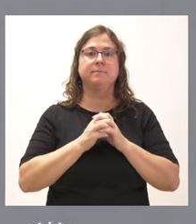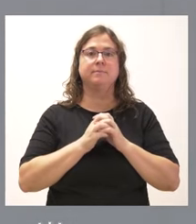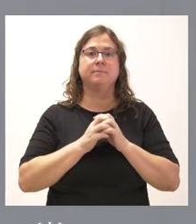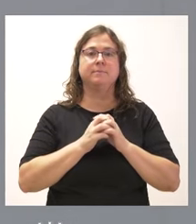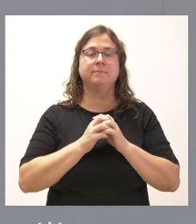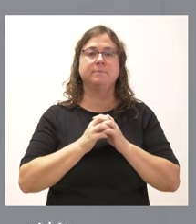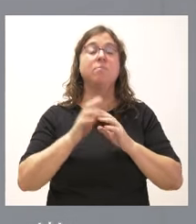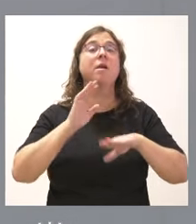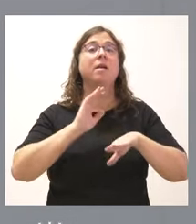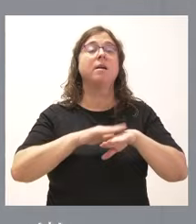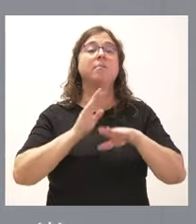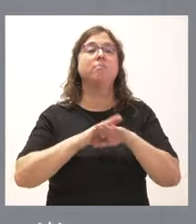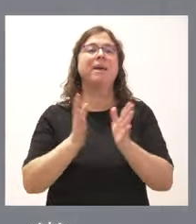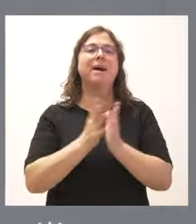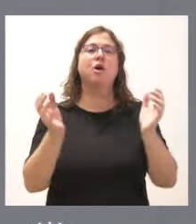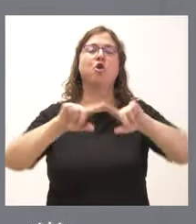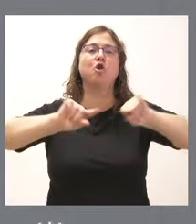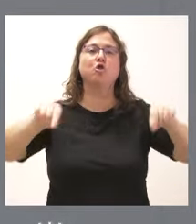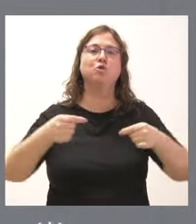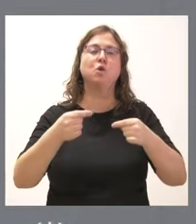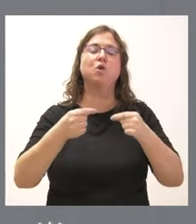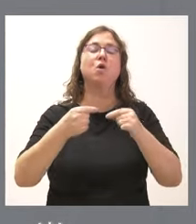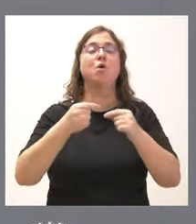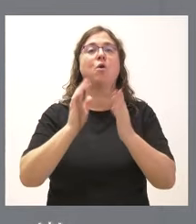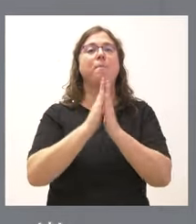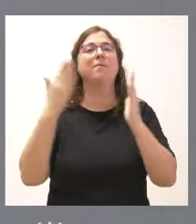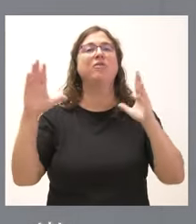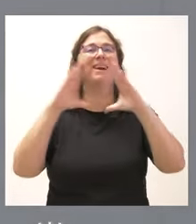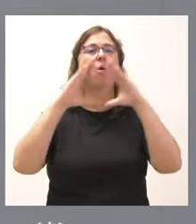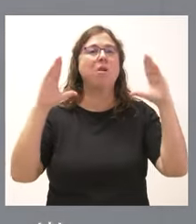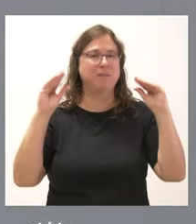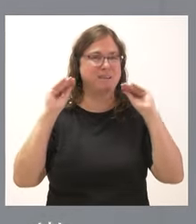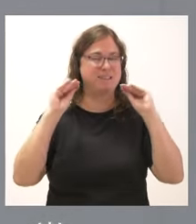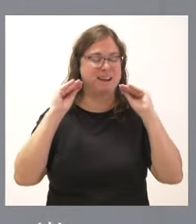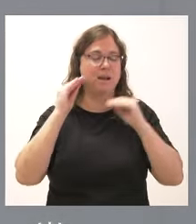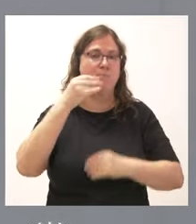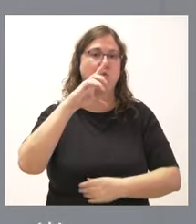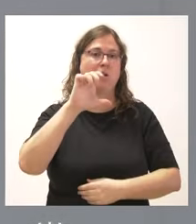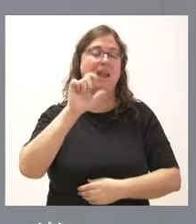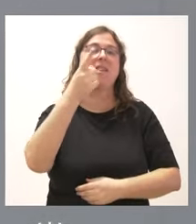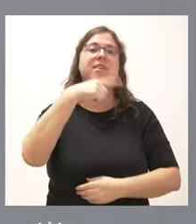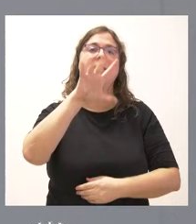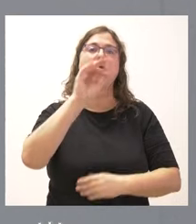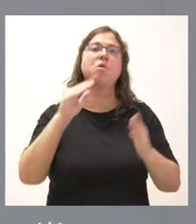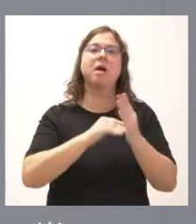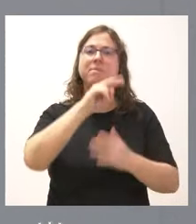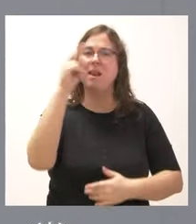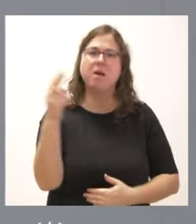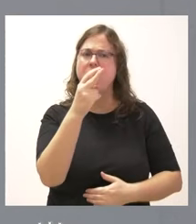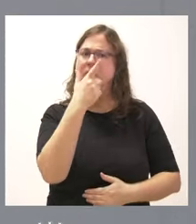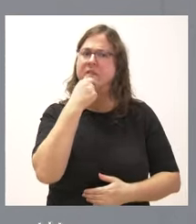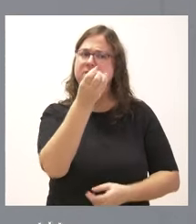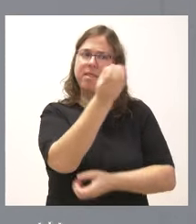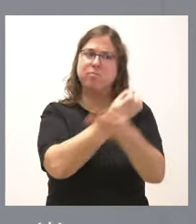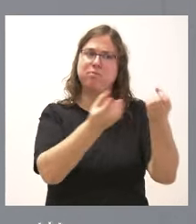Para el Consorcio de Bibliotecas Universitarias de Castilla y León-Bucle, se destinan 150.000 euros y es una herramienta que facilita el intercambio de